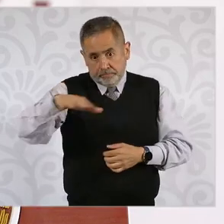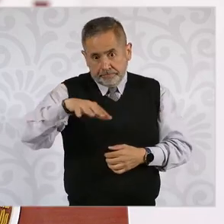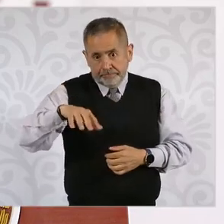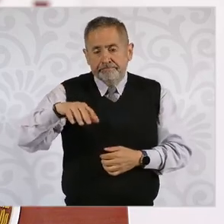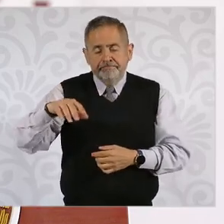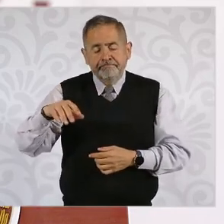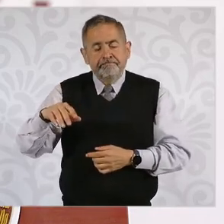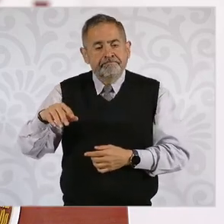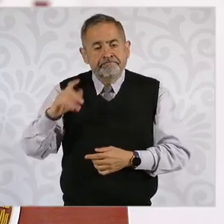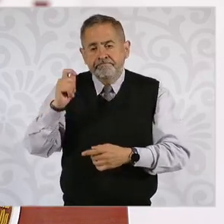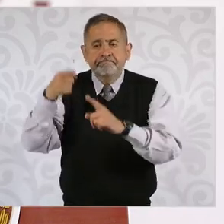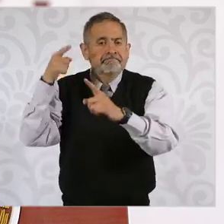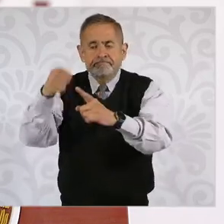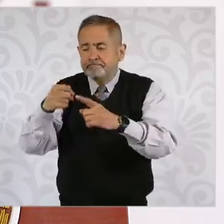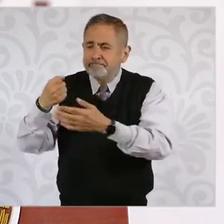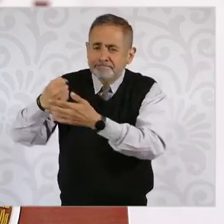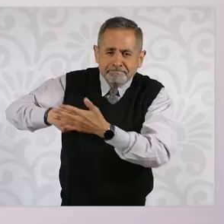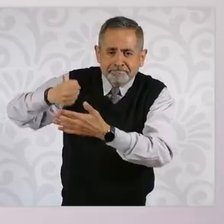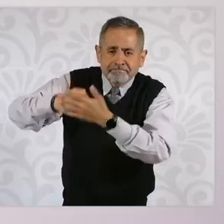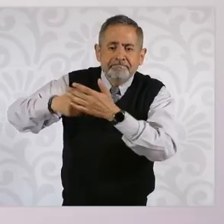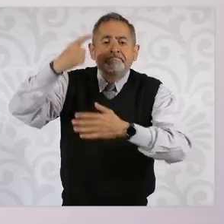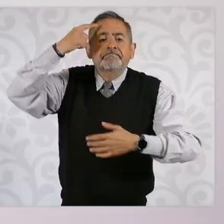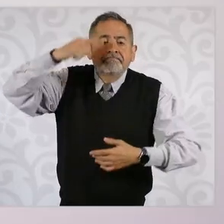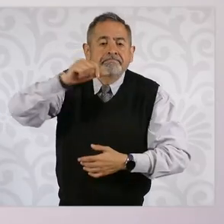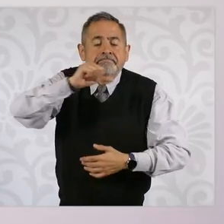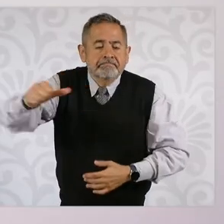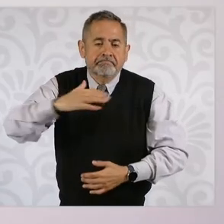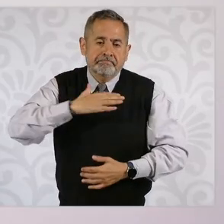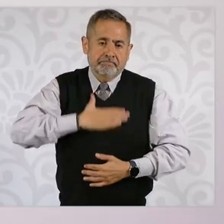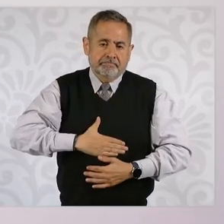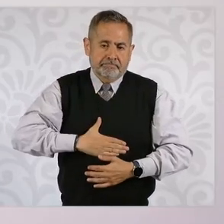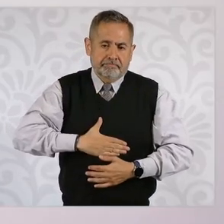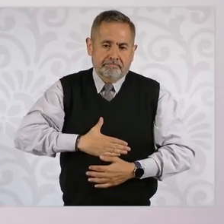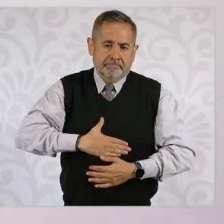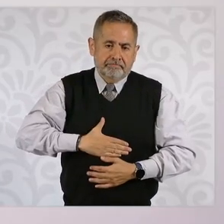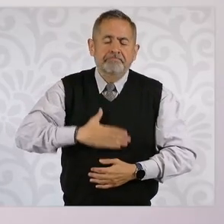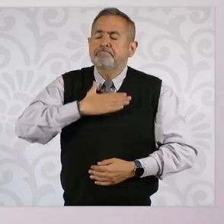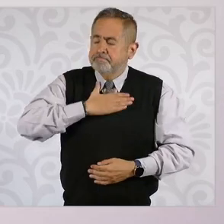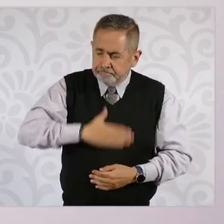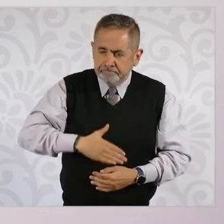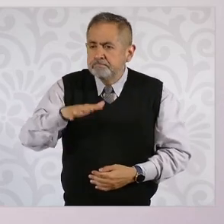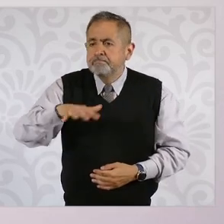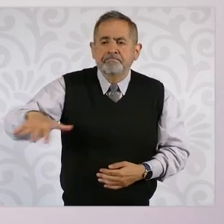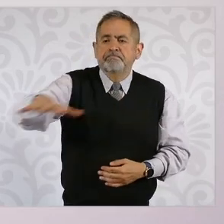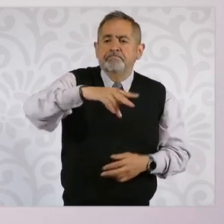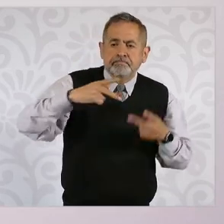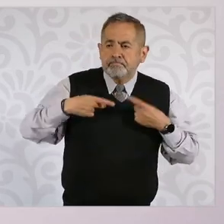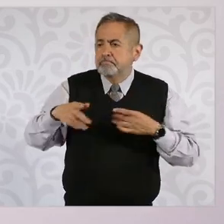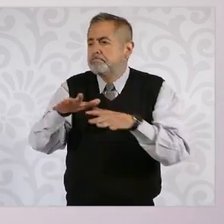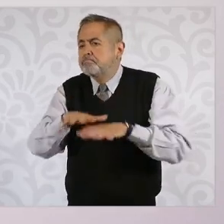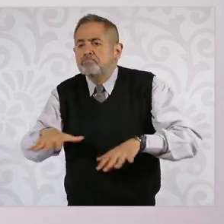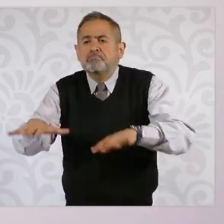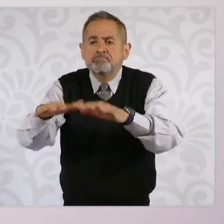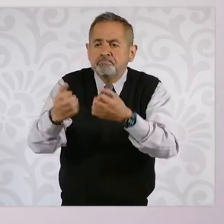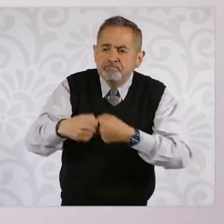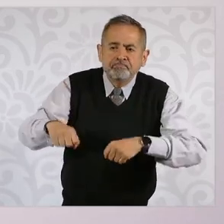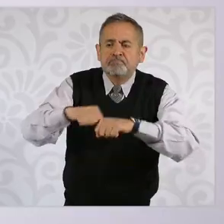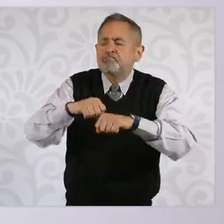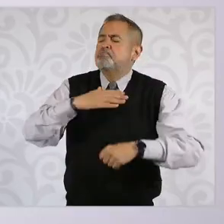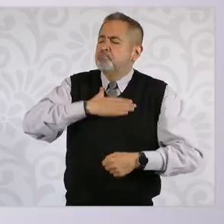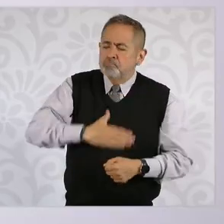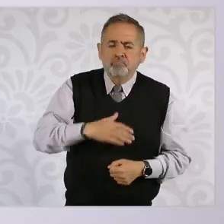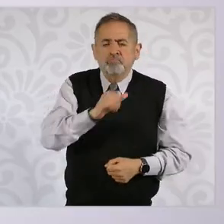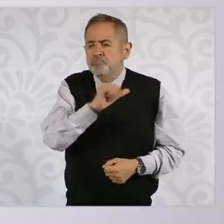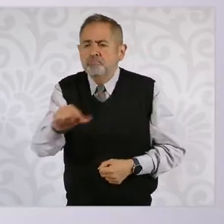es un movimiento por la justicia, por la justicia social, por la justicia para